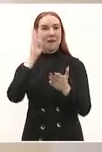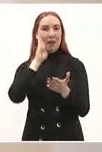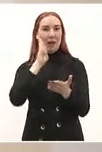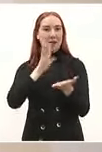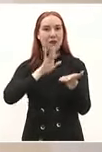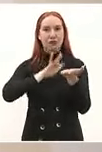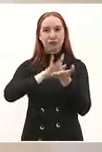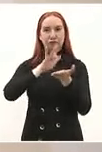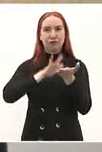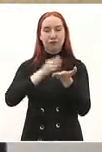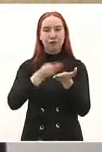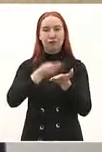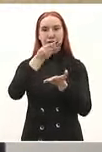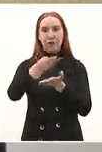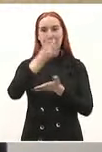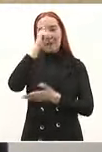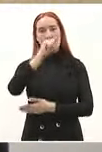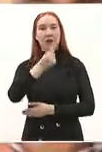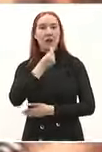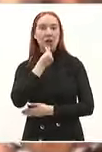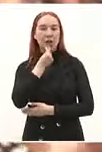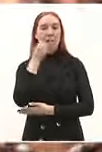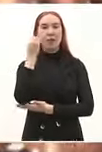para nivel básico